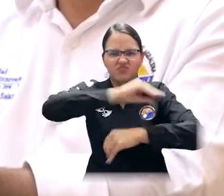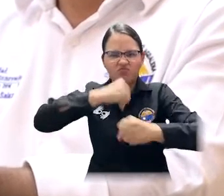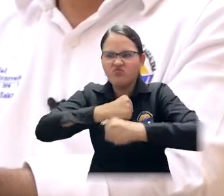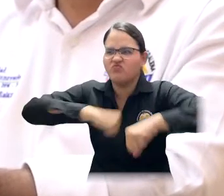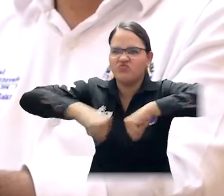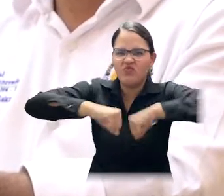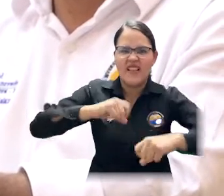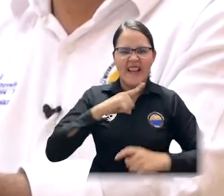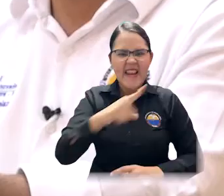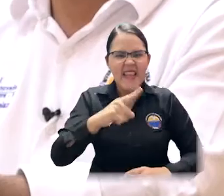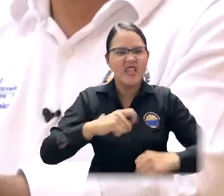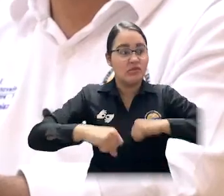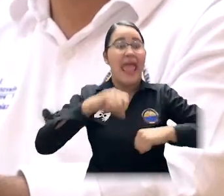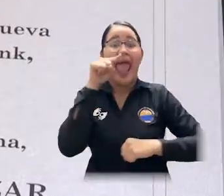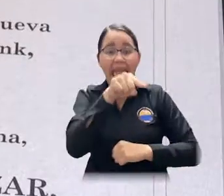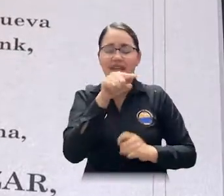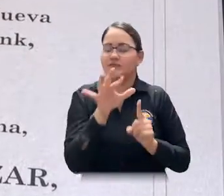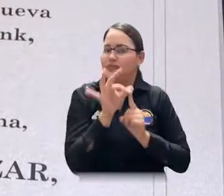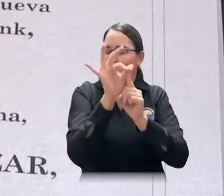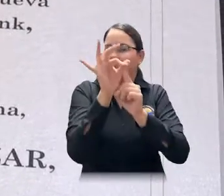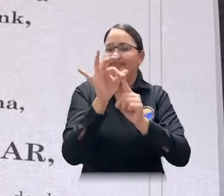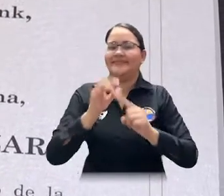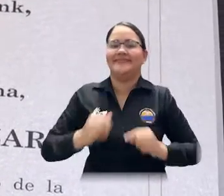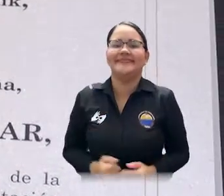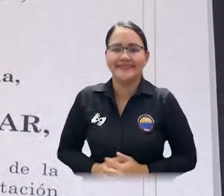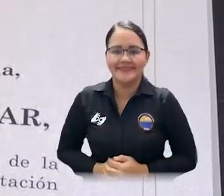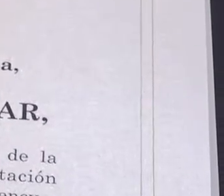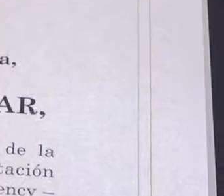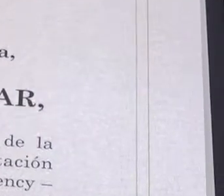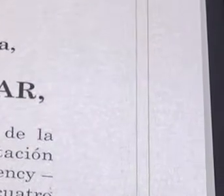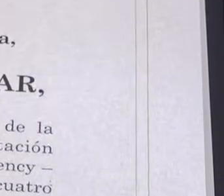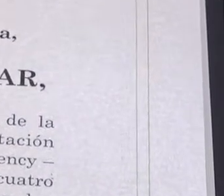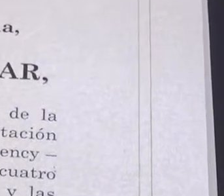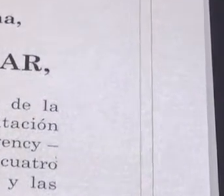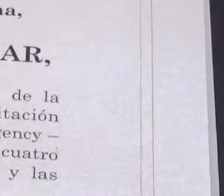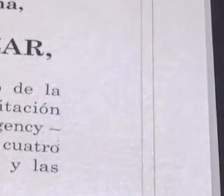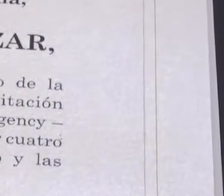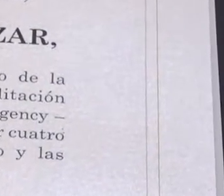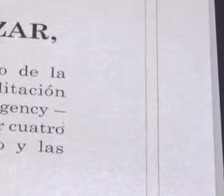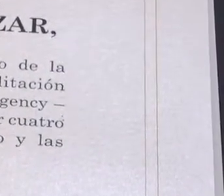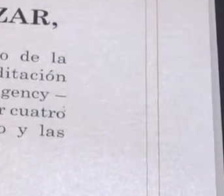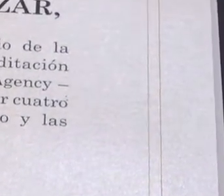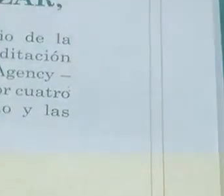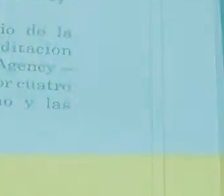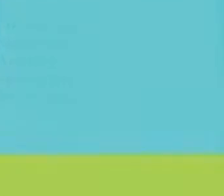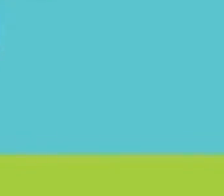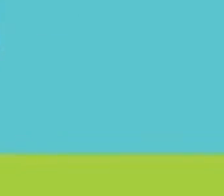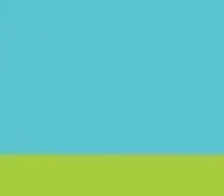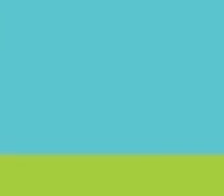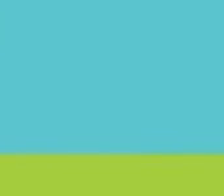liderazgo y la educación, ejes donde se centra la distinción al rector de Unimagdalena.